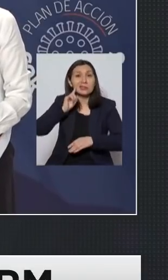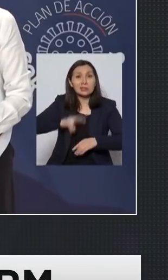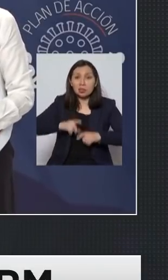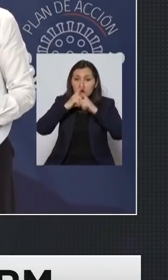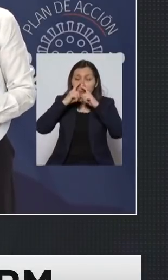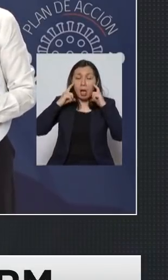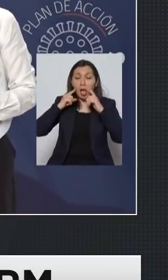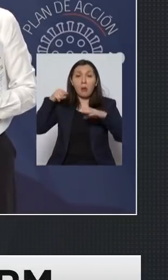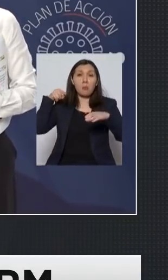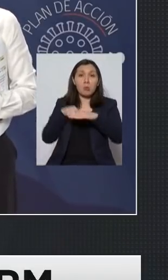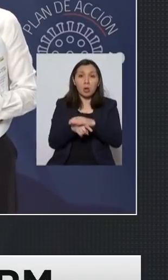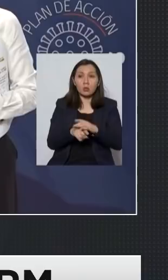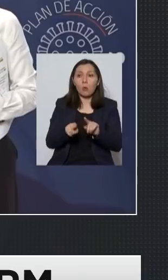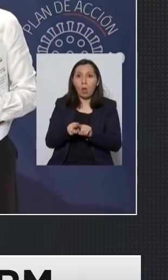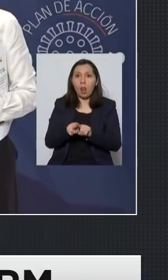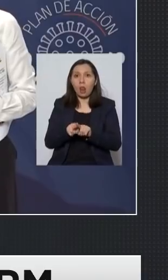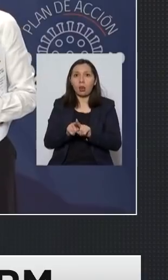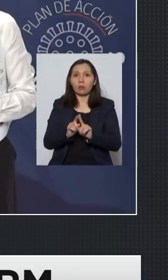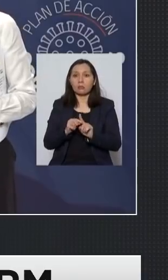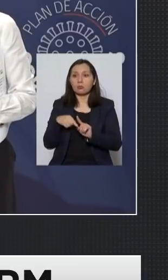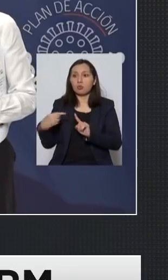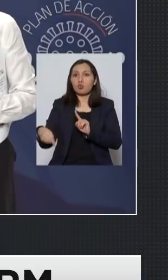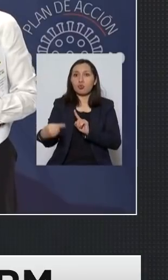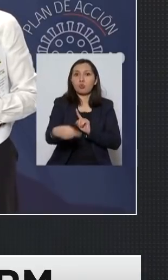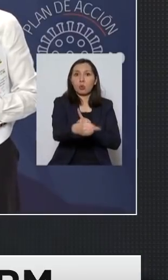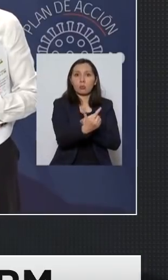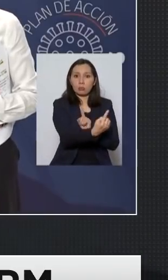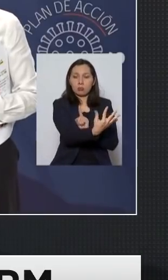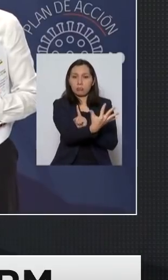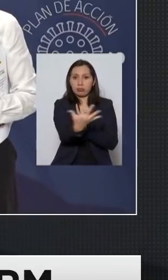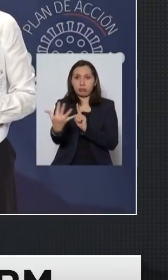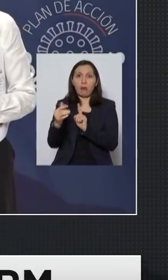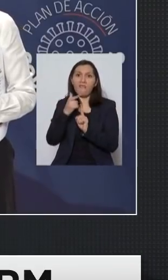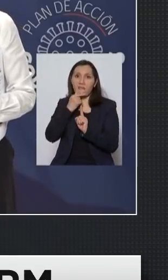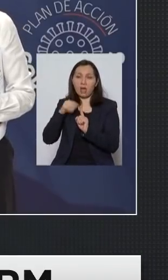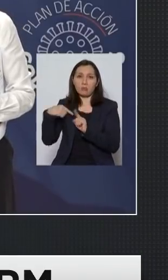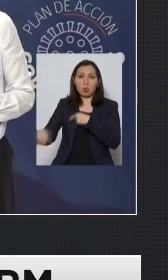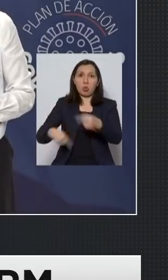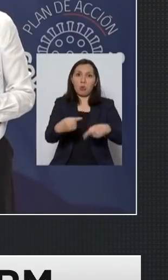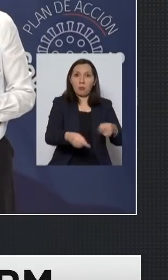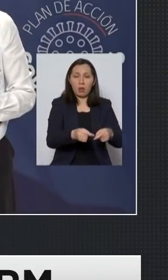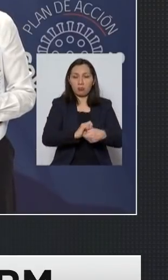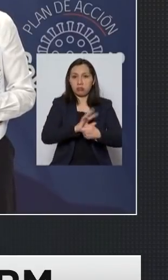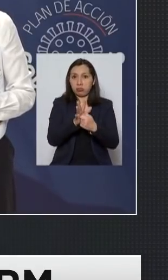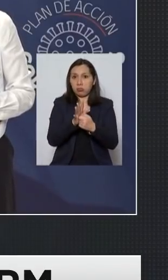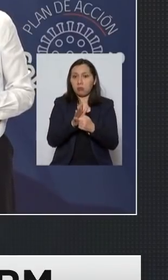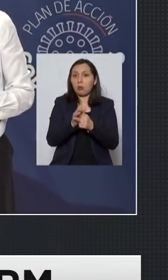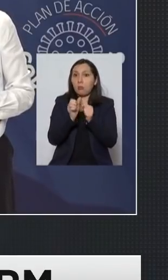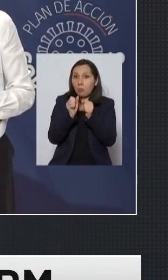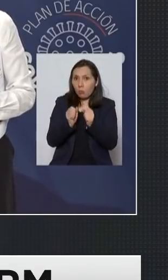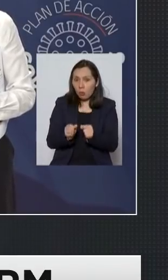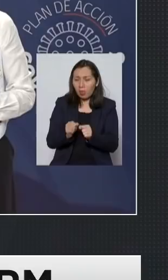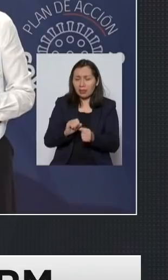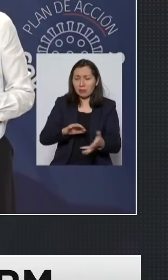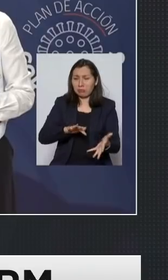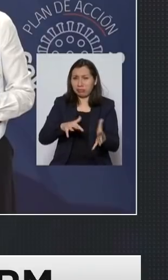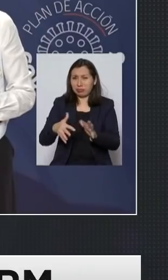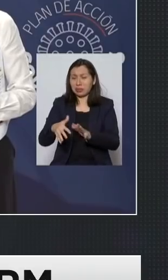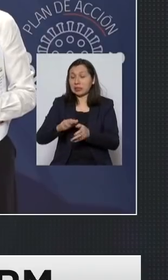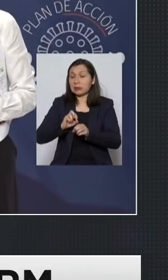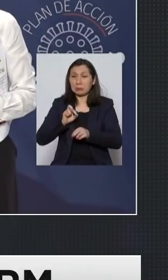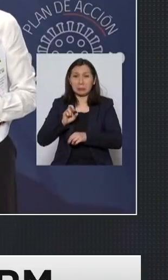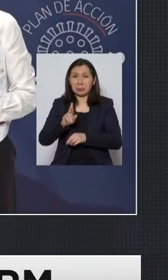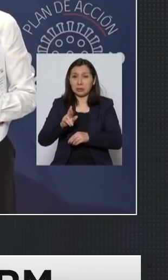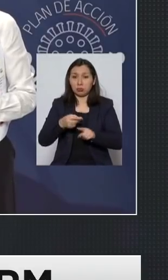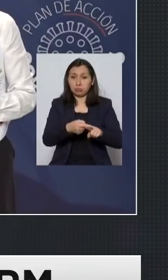saber que estoy dañando a esas personas más que a nadie y produciendo insisto una catástrofe social